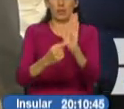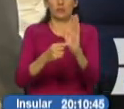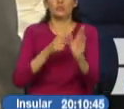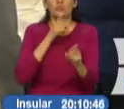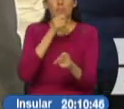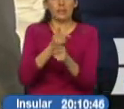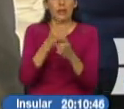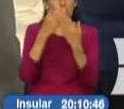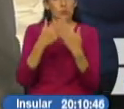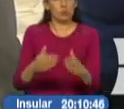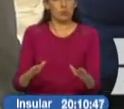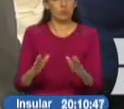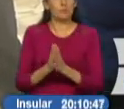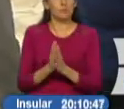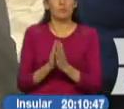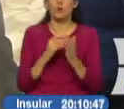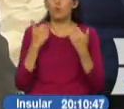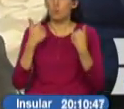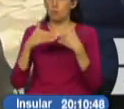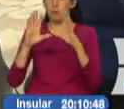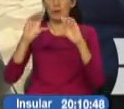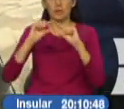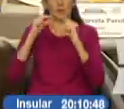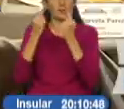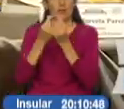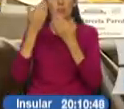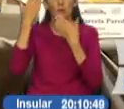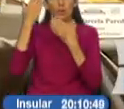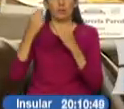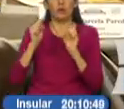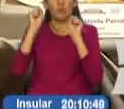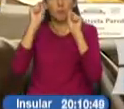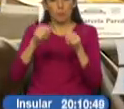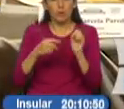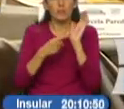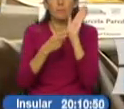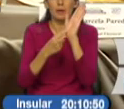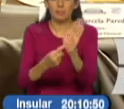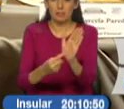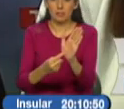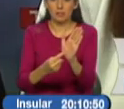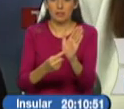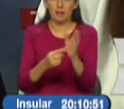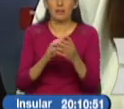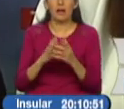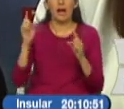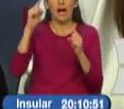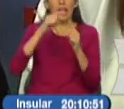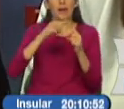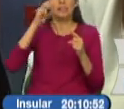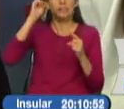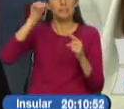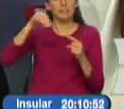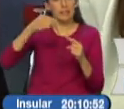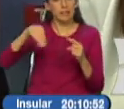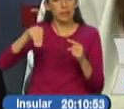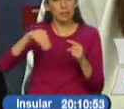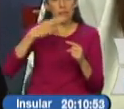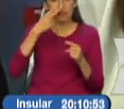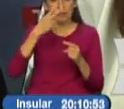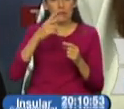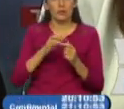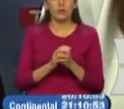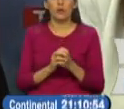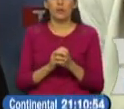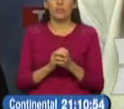De esta forma, están dispuestos los diferentes recursos dentro del plazo de 48 horas. Y estaremos a la espera también de